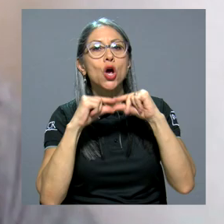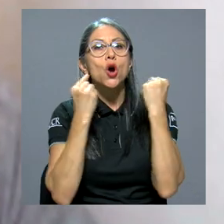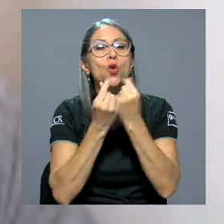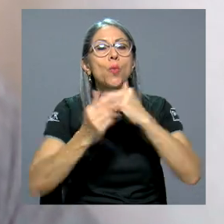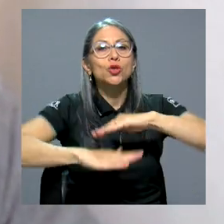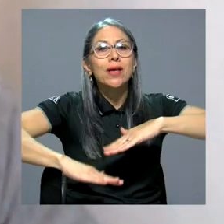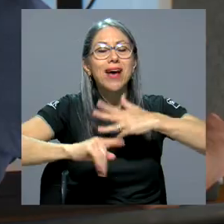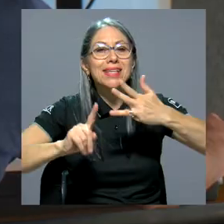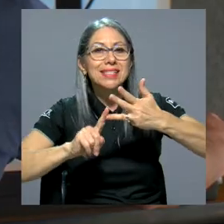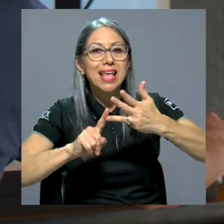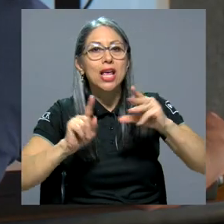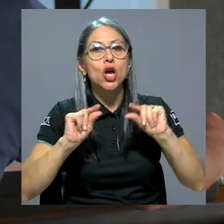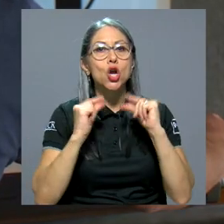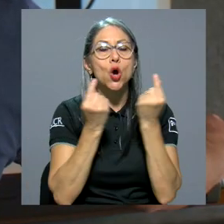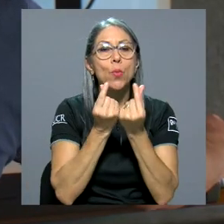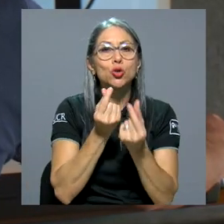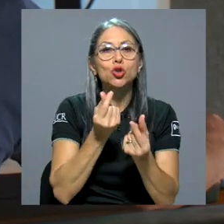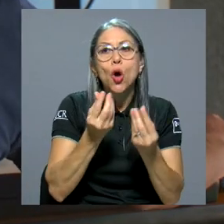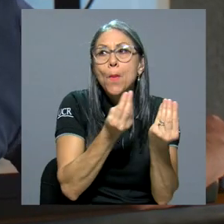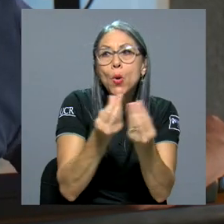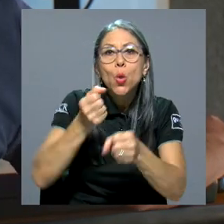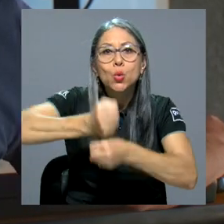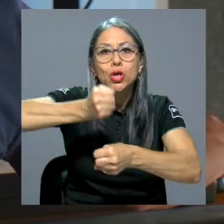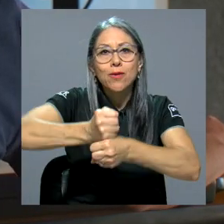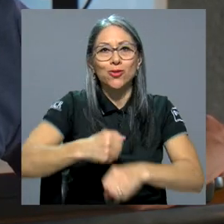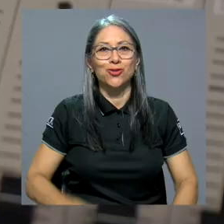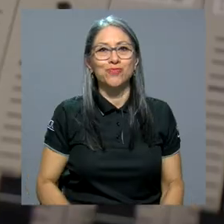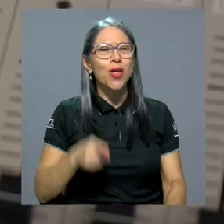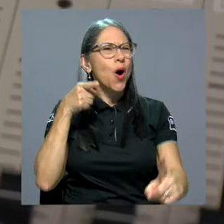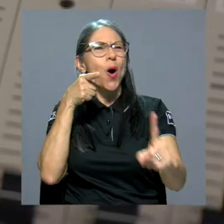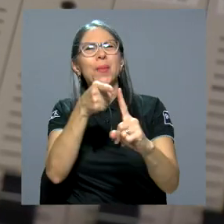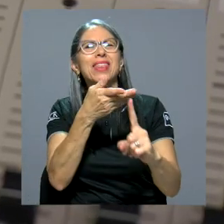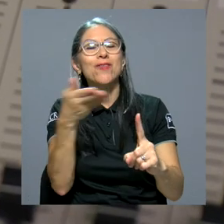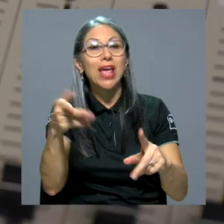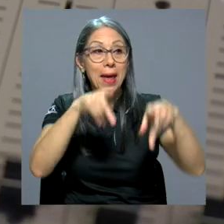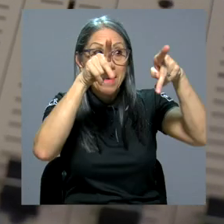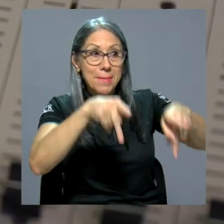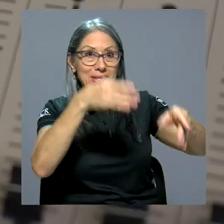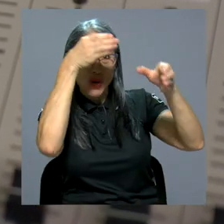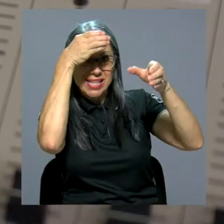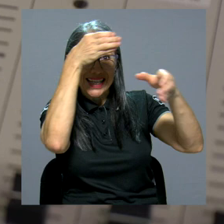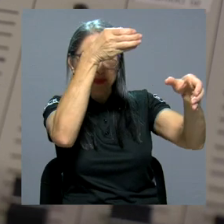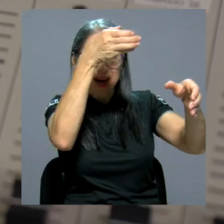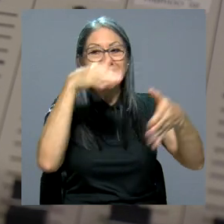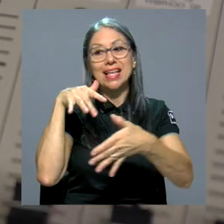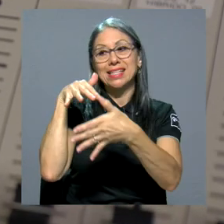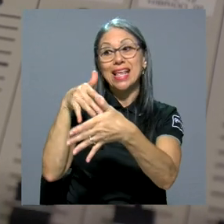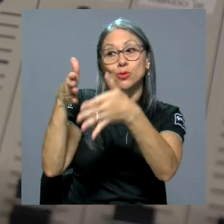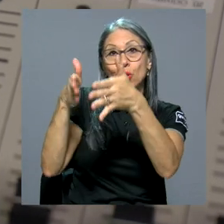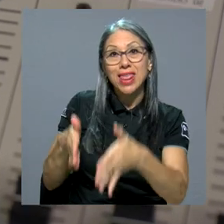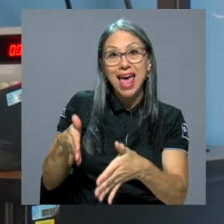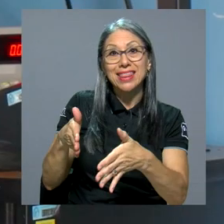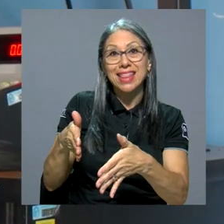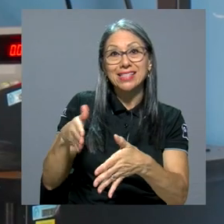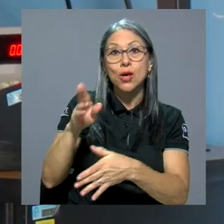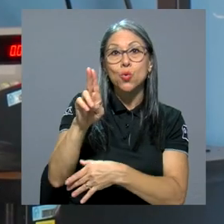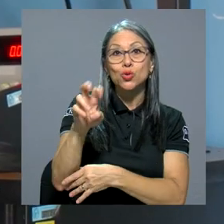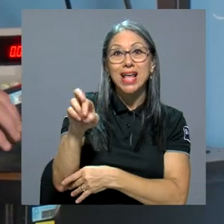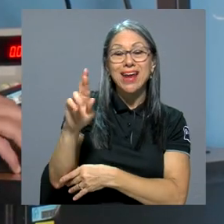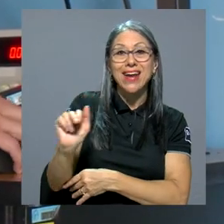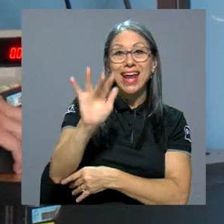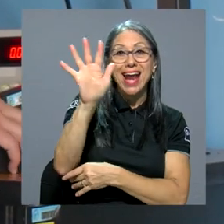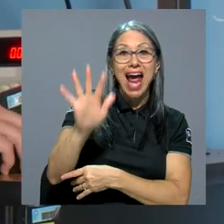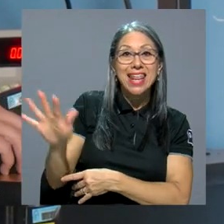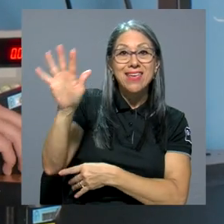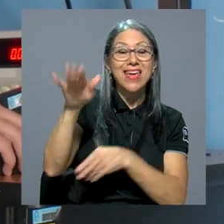de los sectores productivos. El objetivo es que expertos, estudiantes de la sede del Caribe, así como la comunidad de la